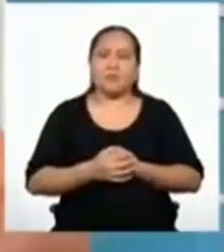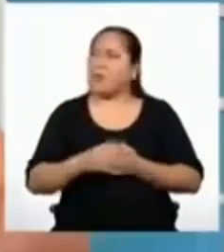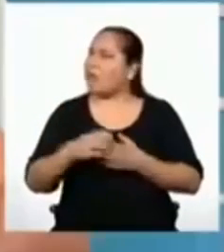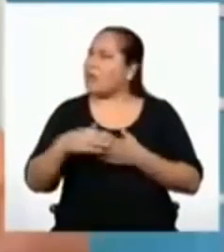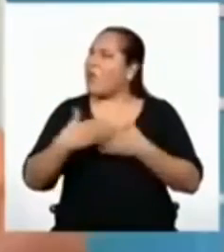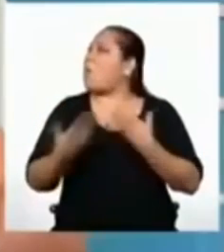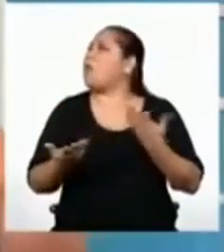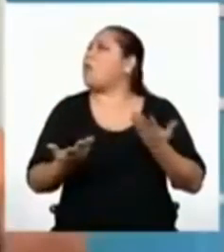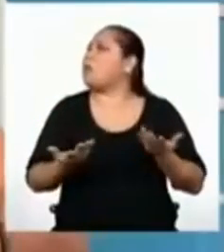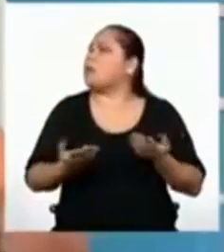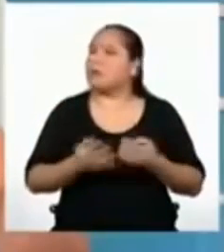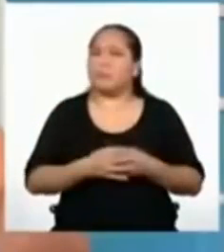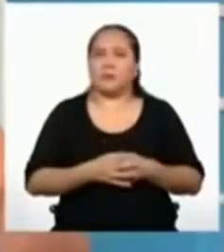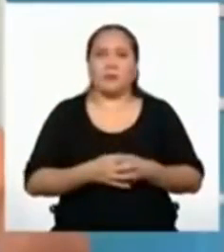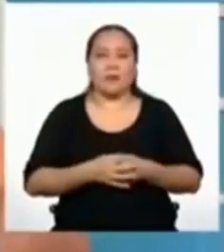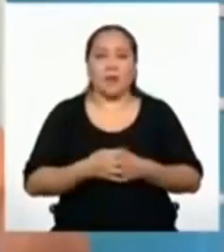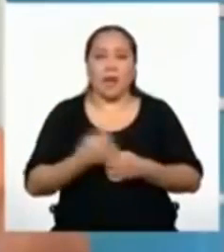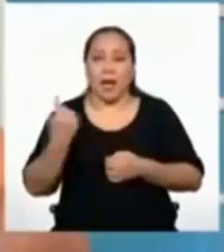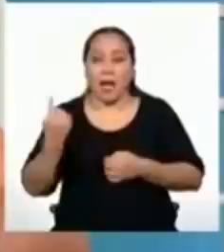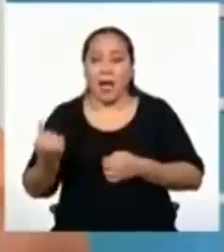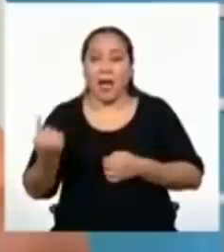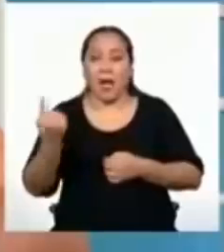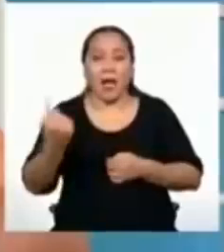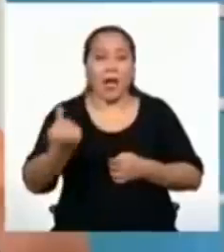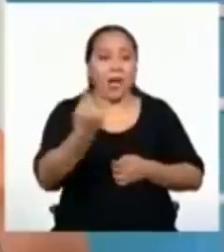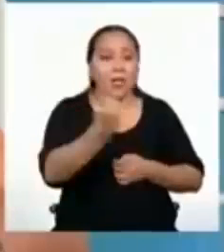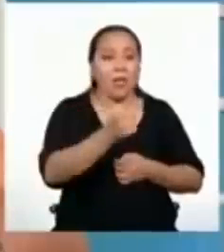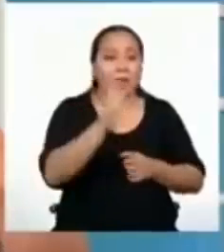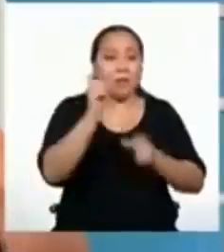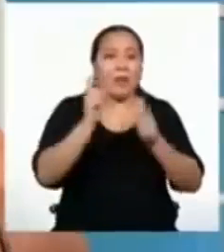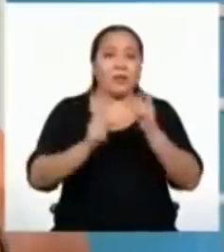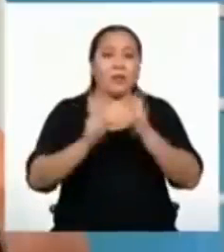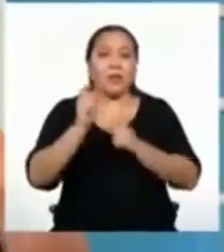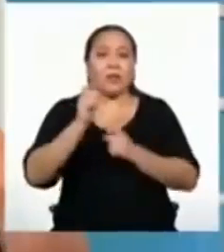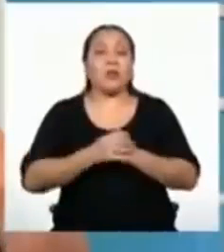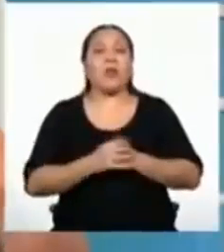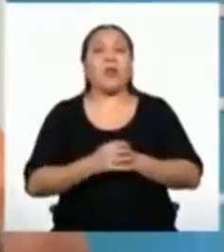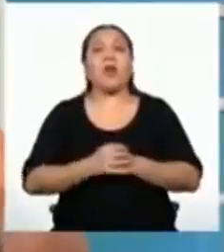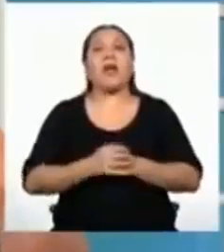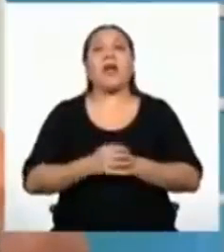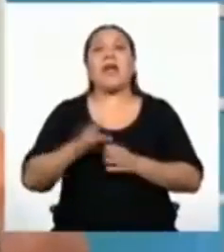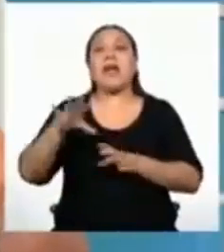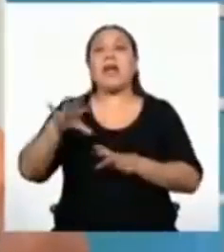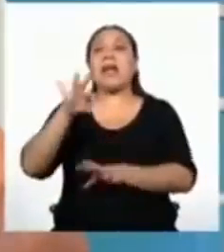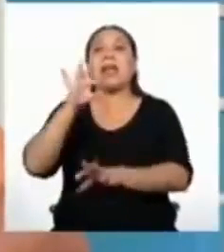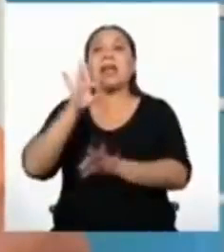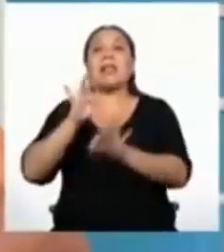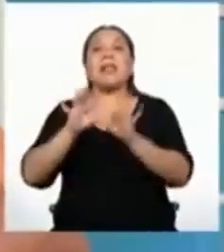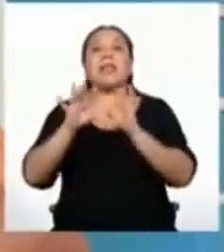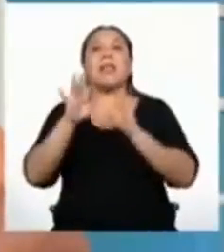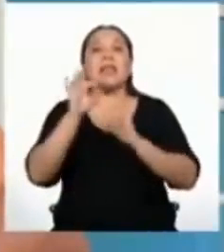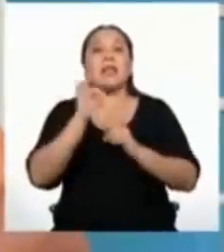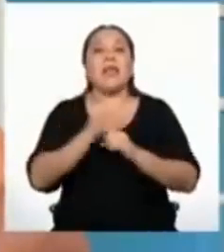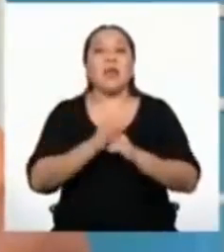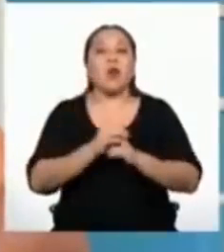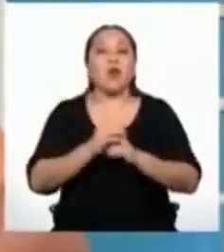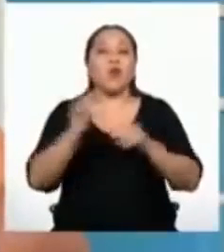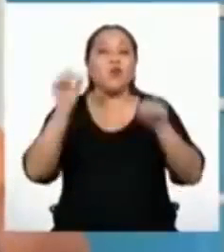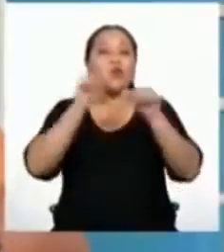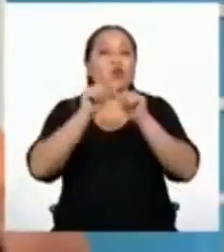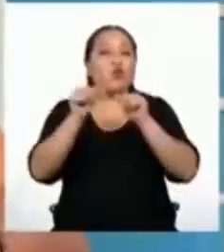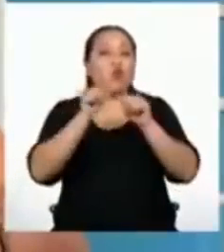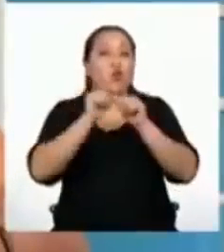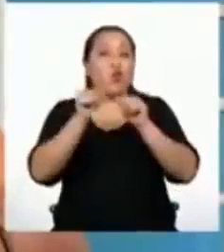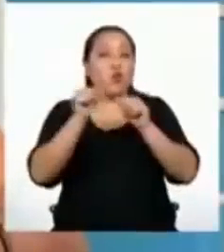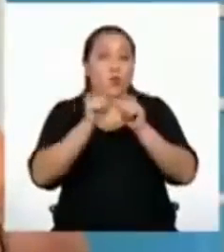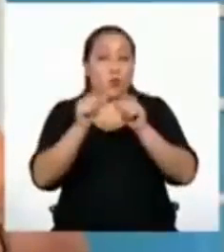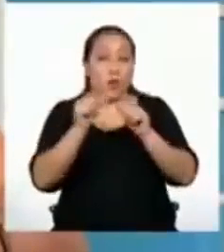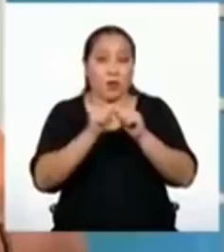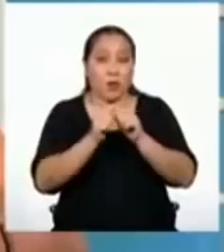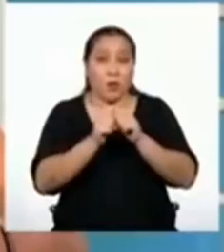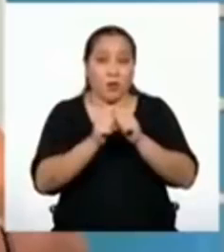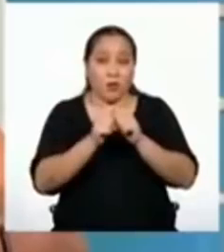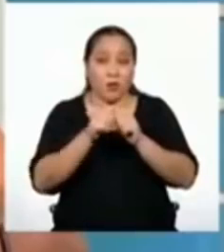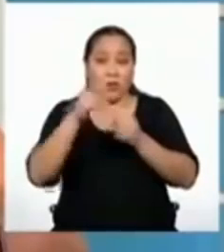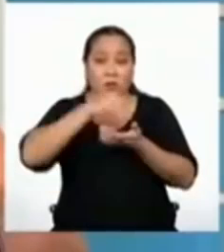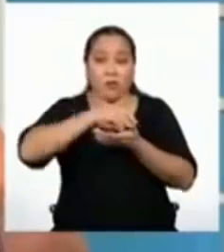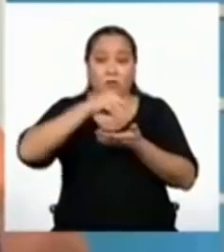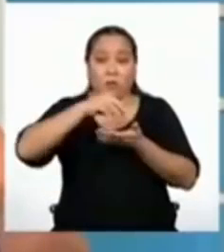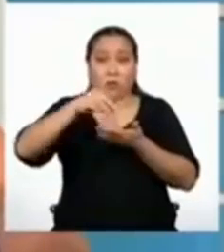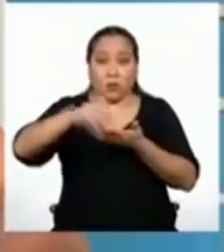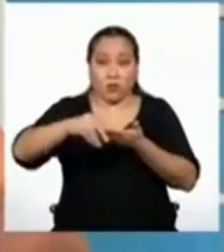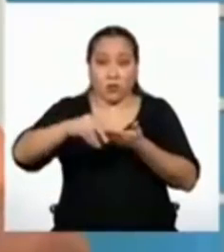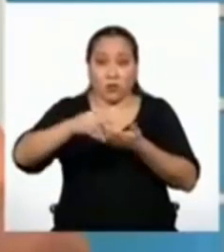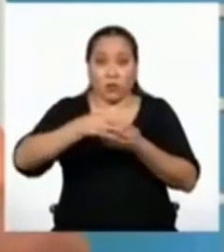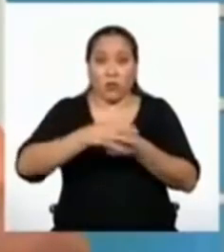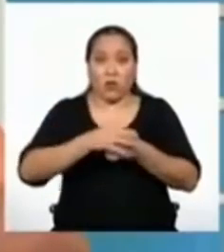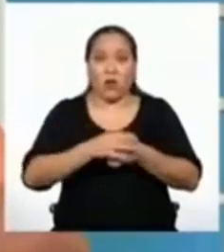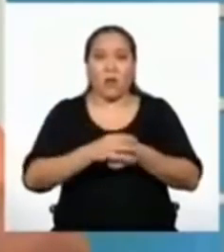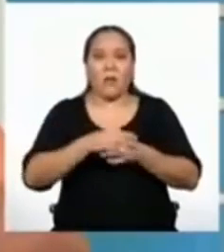¿qué sigue? Cada jugador elige una cantidad inicial de fichas y las ubica en su tablero. Esta cantidad de fichas debe ser menor